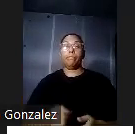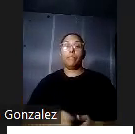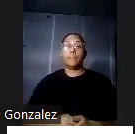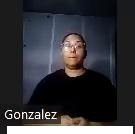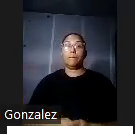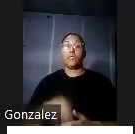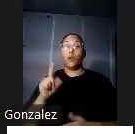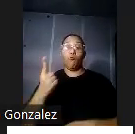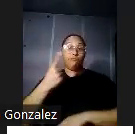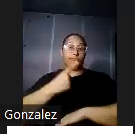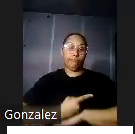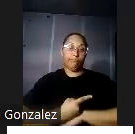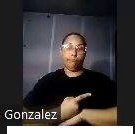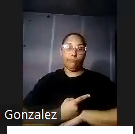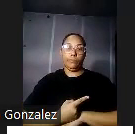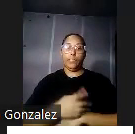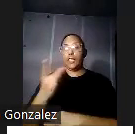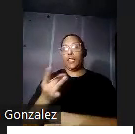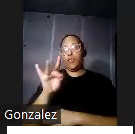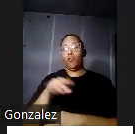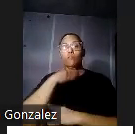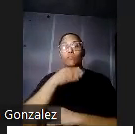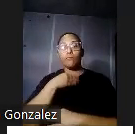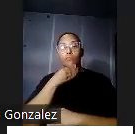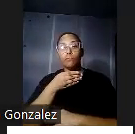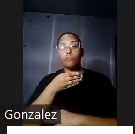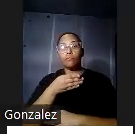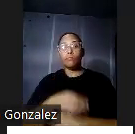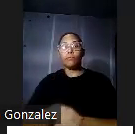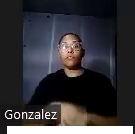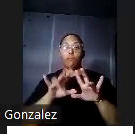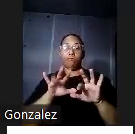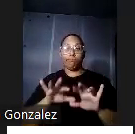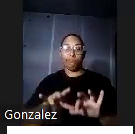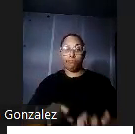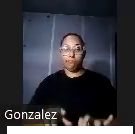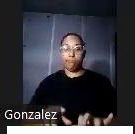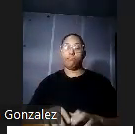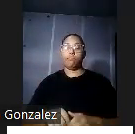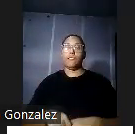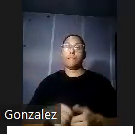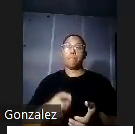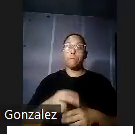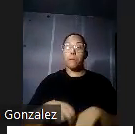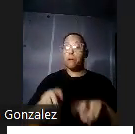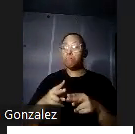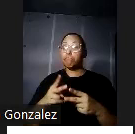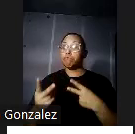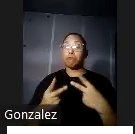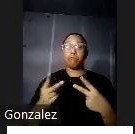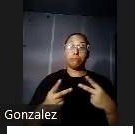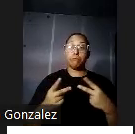solo día el sábado 18 es cogiente en octubre en que un redactor de Puerto Rico ilustrado hizo una visita a dicho hospital se